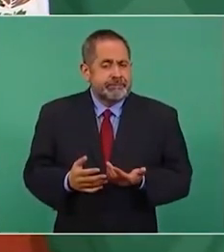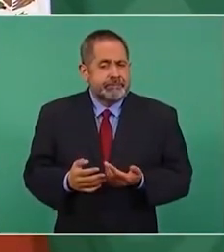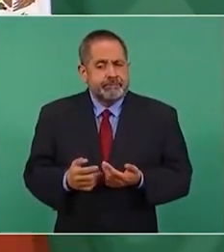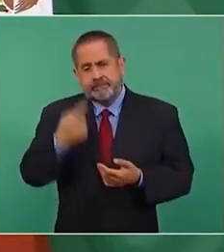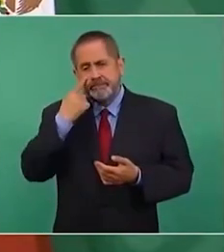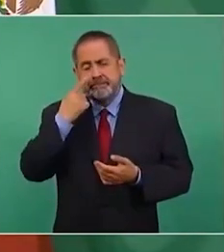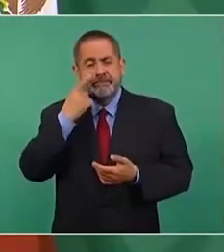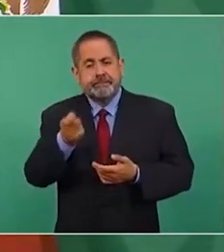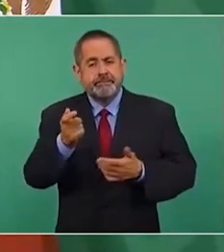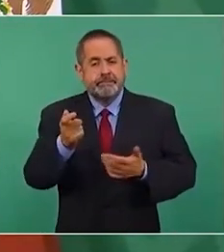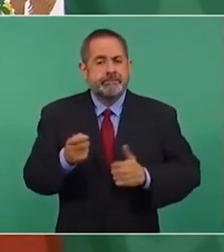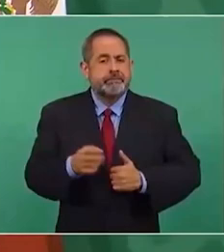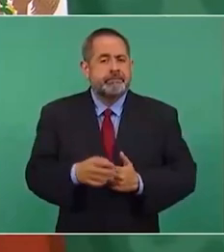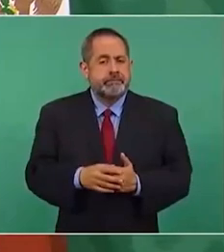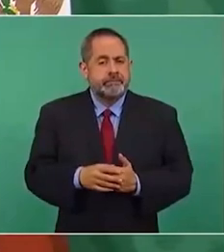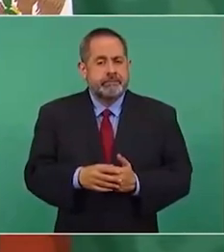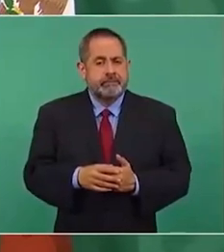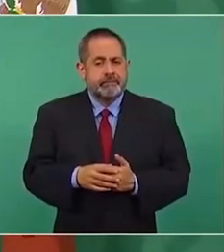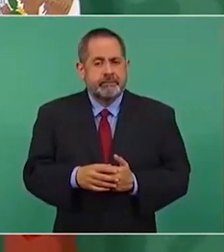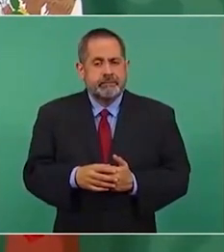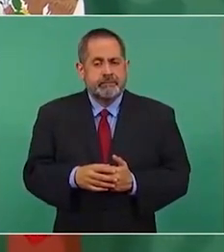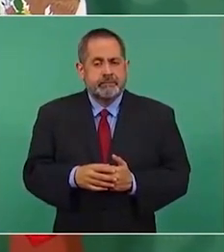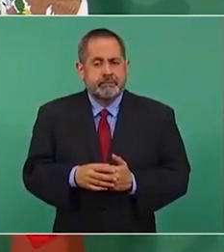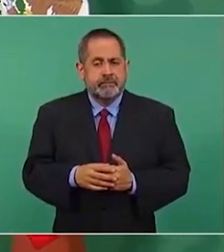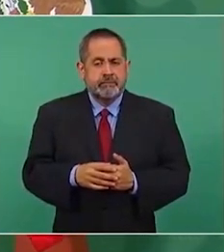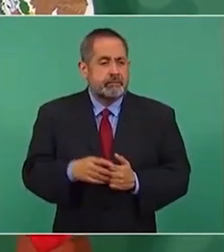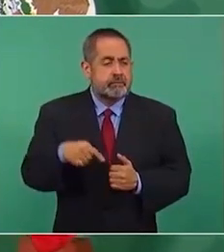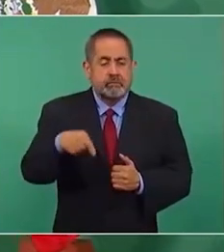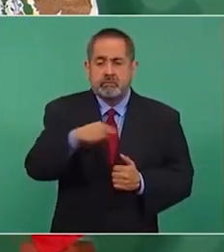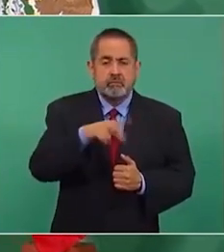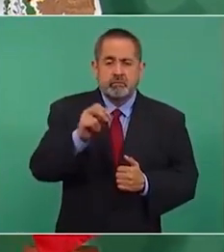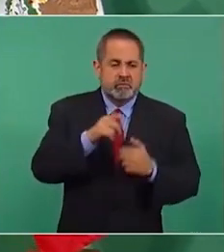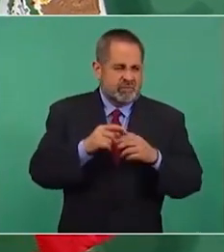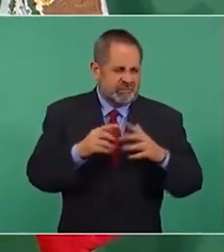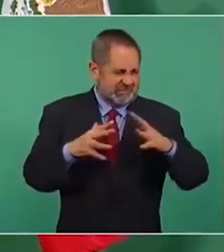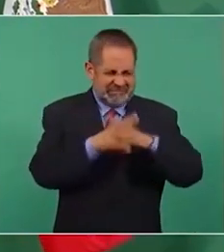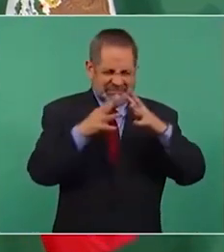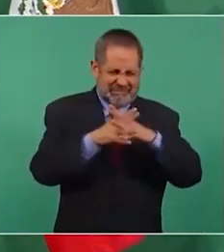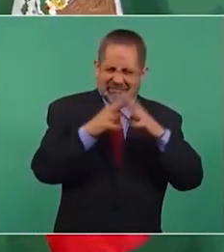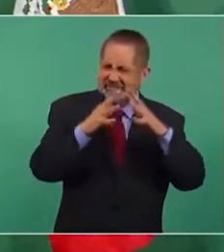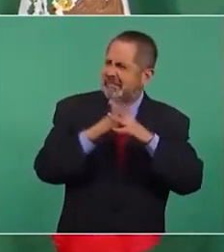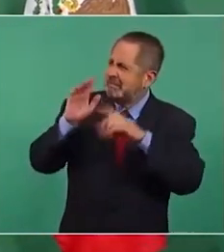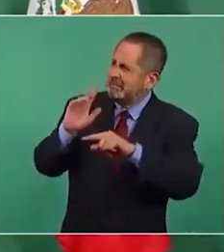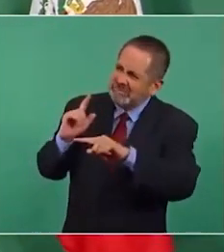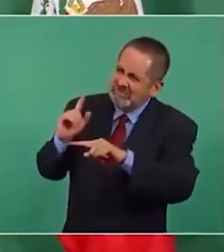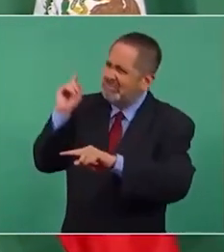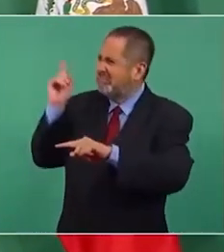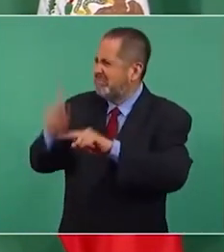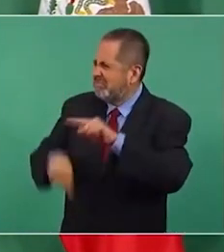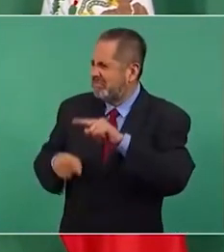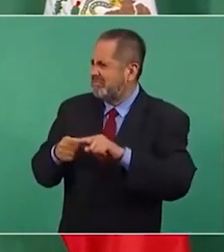aleja los derrocamientos los golpes de Estado